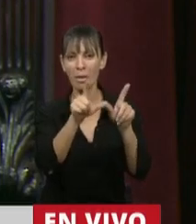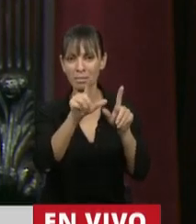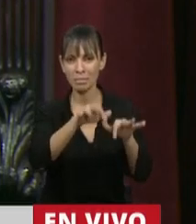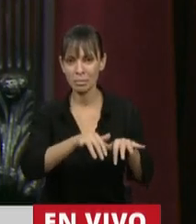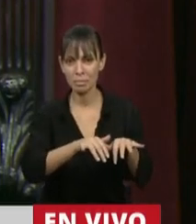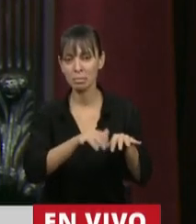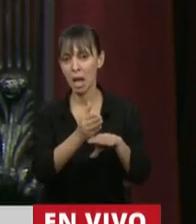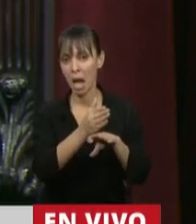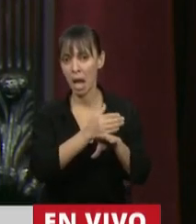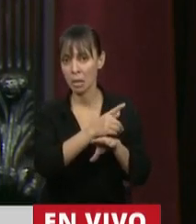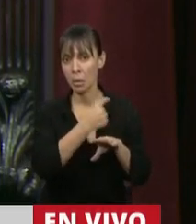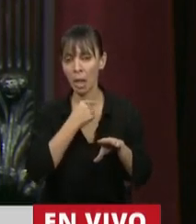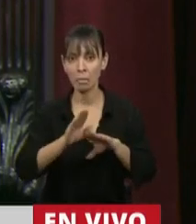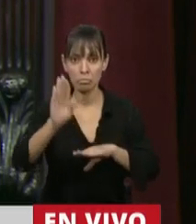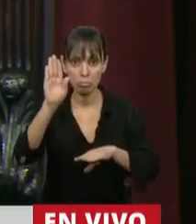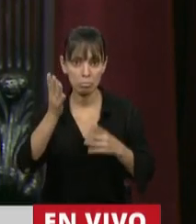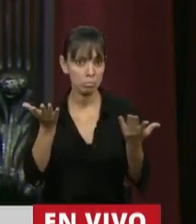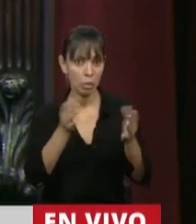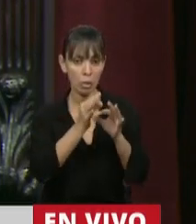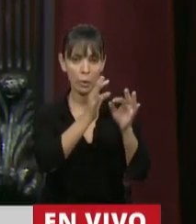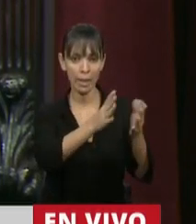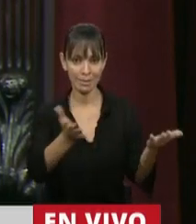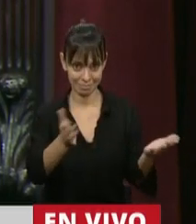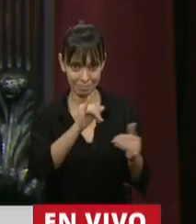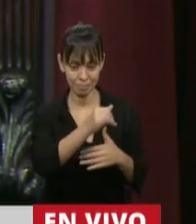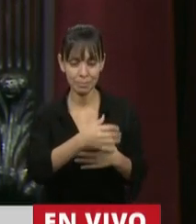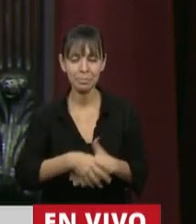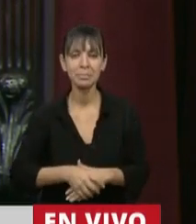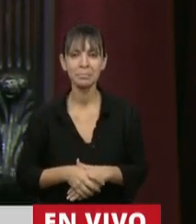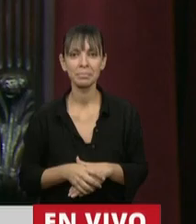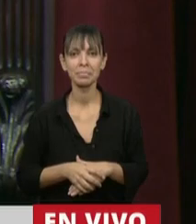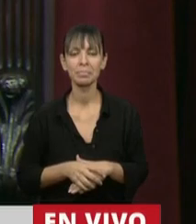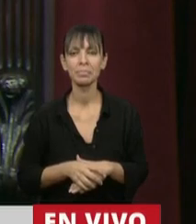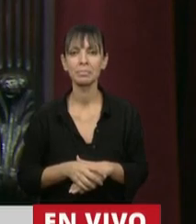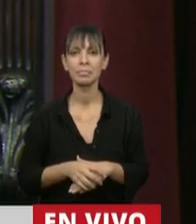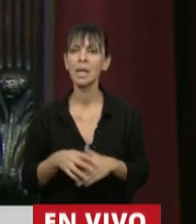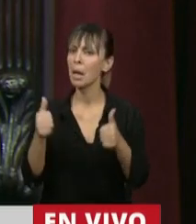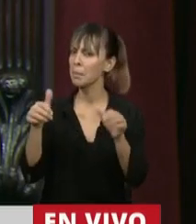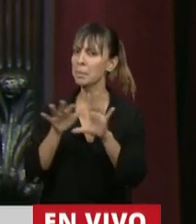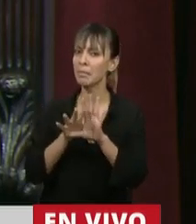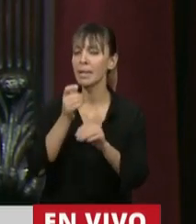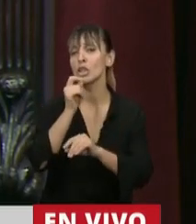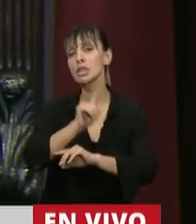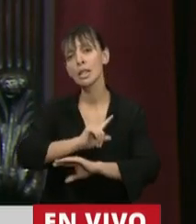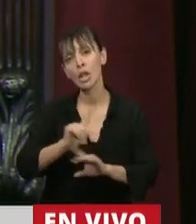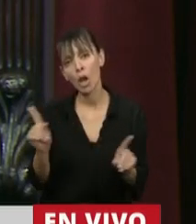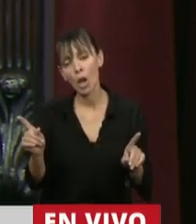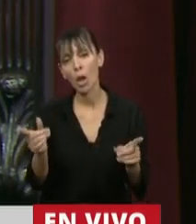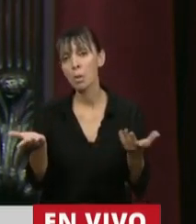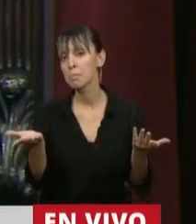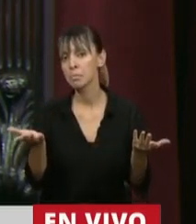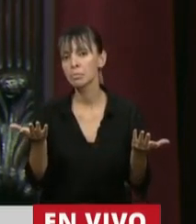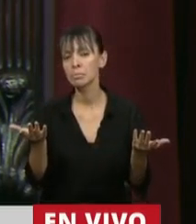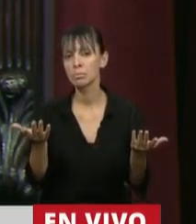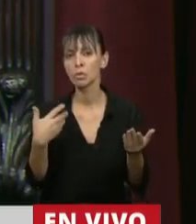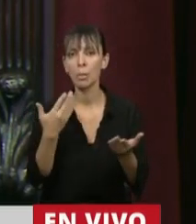pasemos a votar, si quiere terminar con el uso de su palabra lo puede hacer. Perfecto, y si no, pido